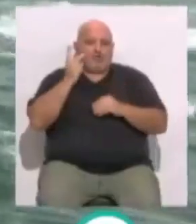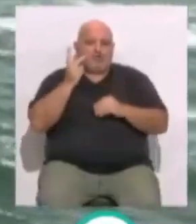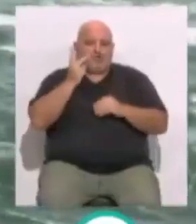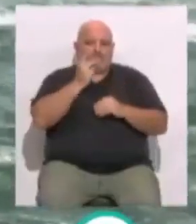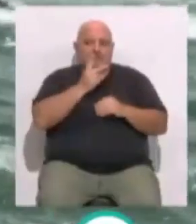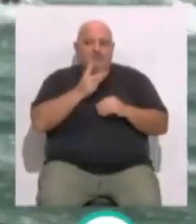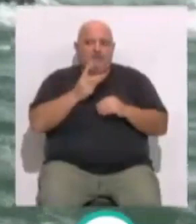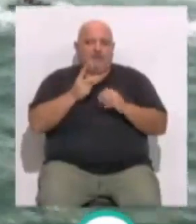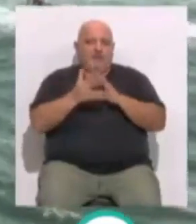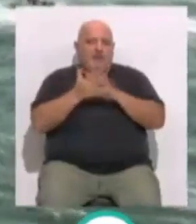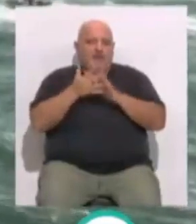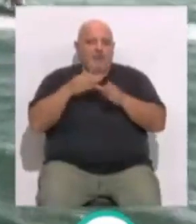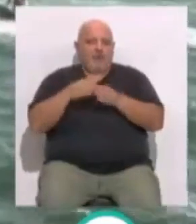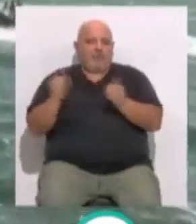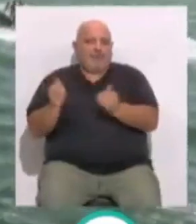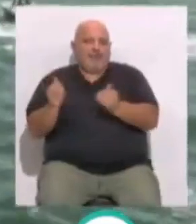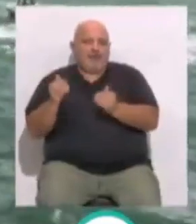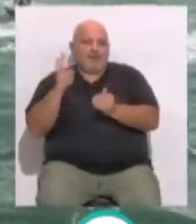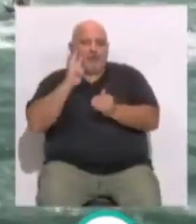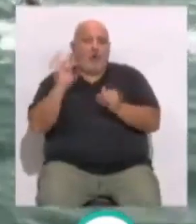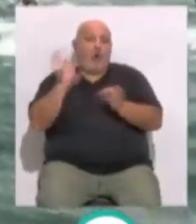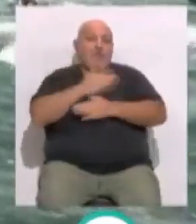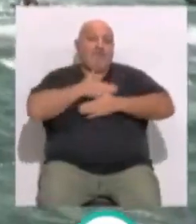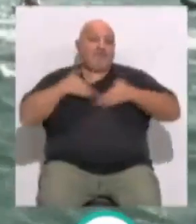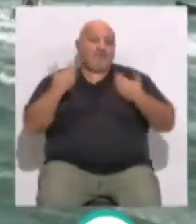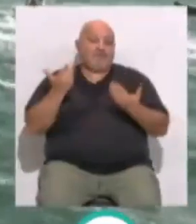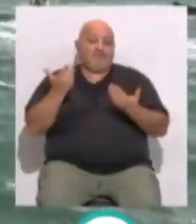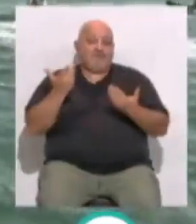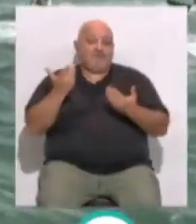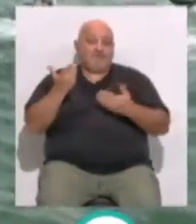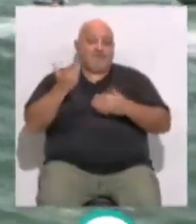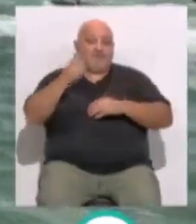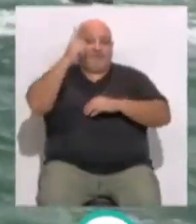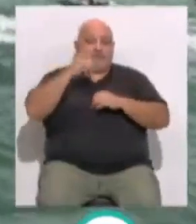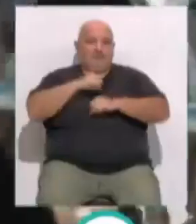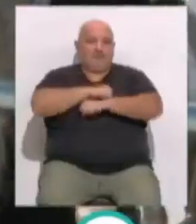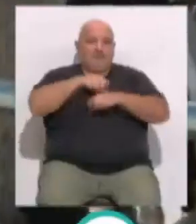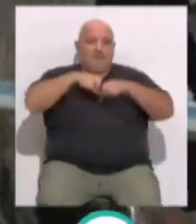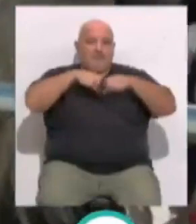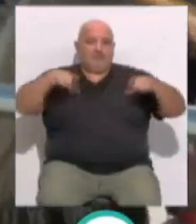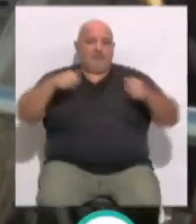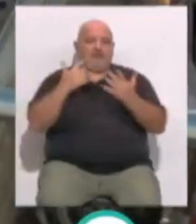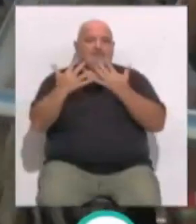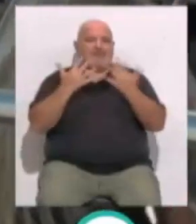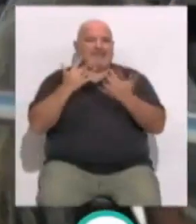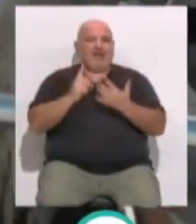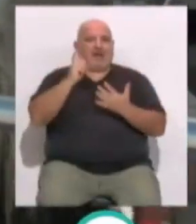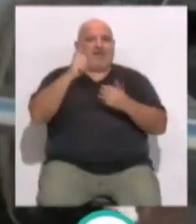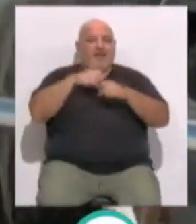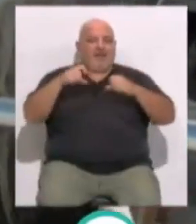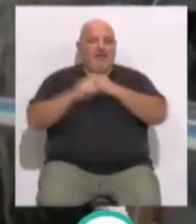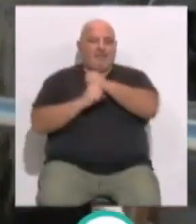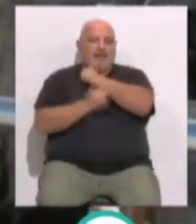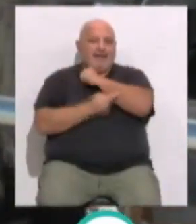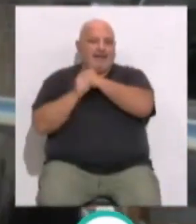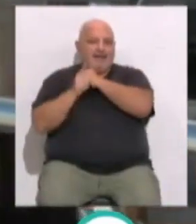y ver las carreras desde un barco... ...y para los que prefieren verlo desde donde está la multitud de la gente en el paseo de Santa Bárbara... ...tienen